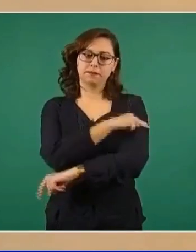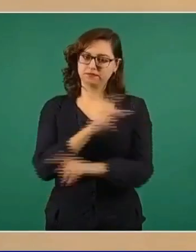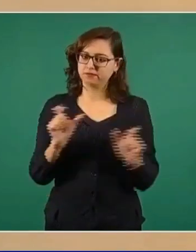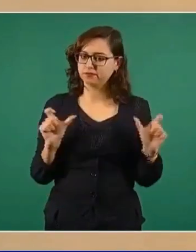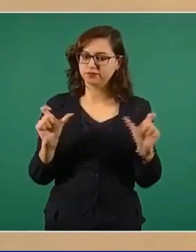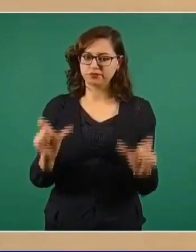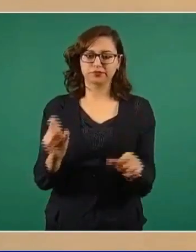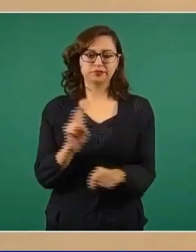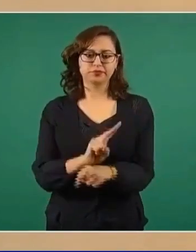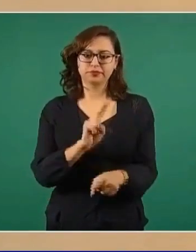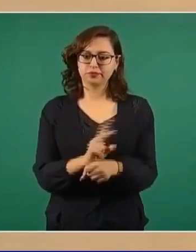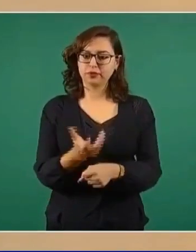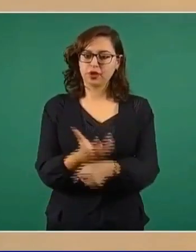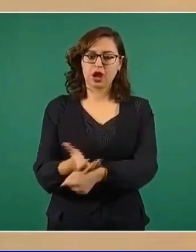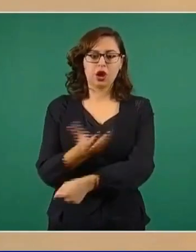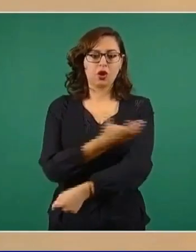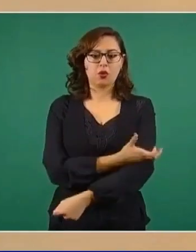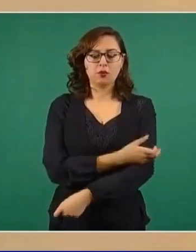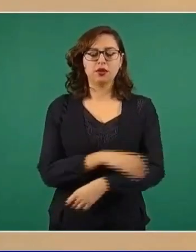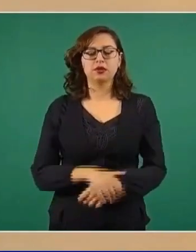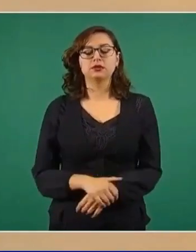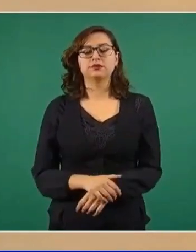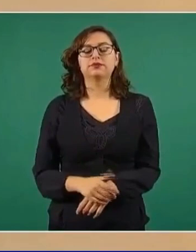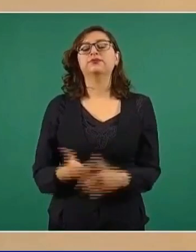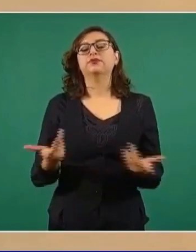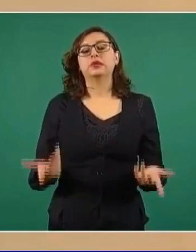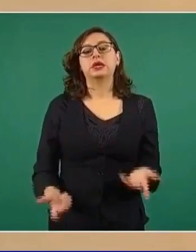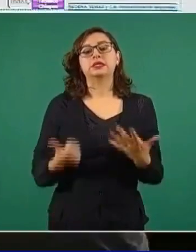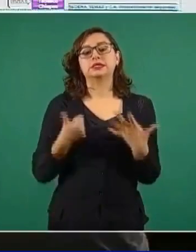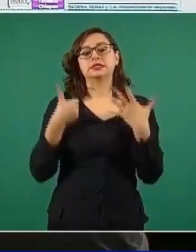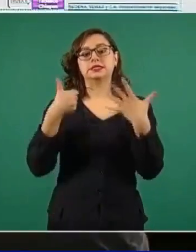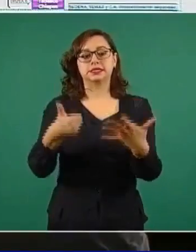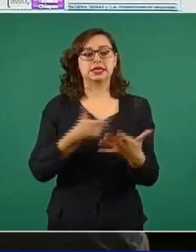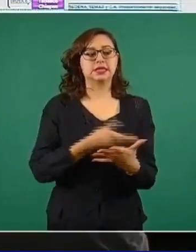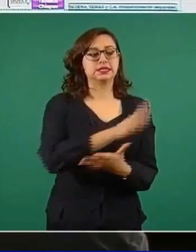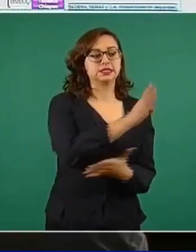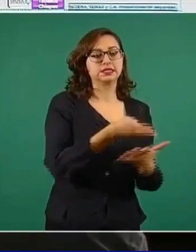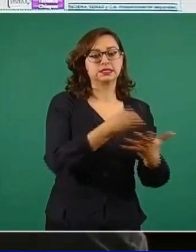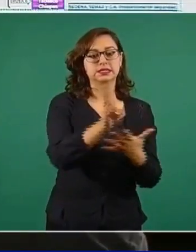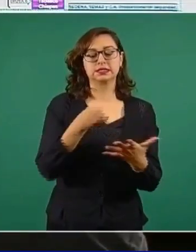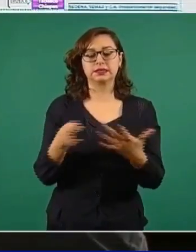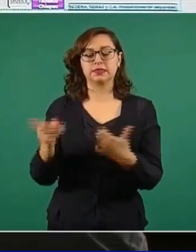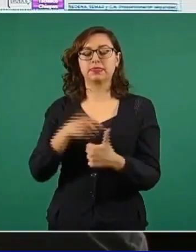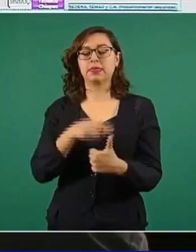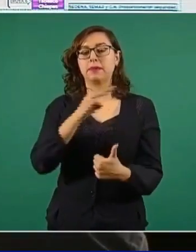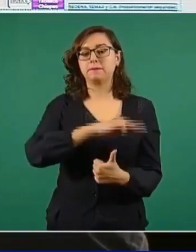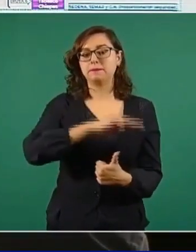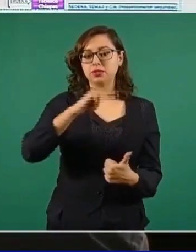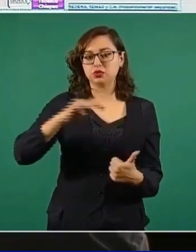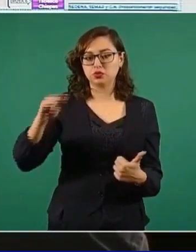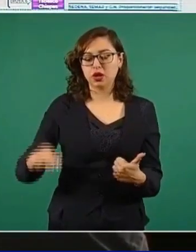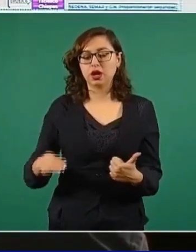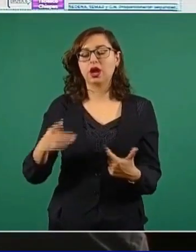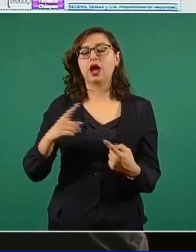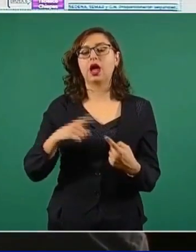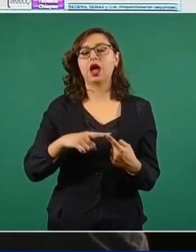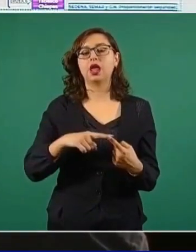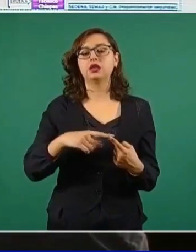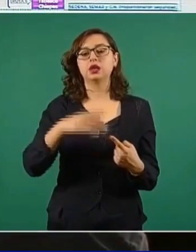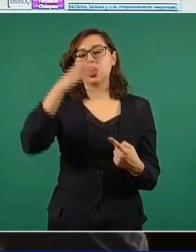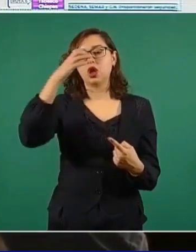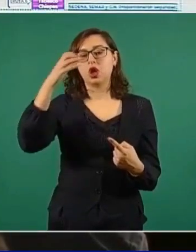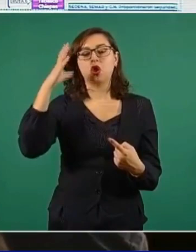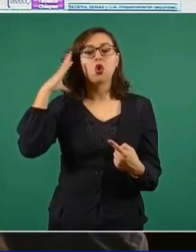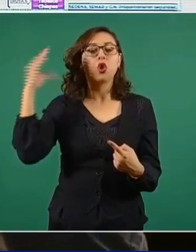establecieron seis rutas. La número uno cubrió Michoacán, Colima y Jalisco.